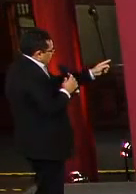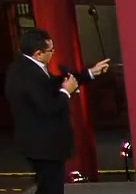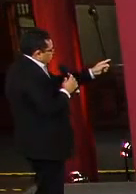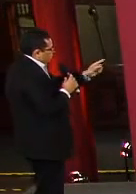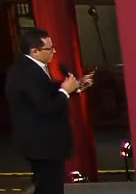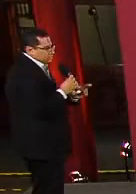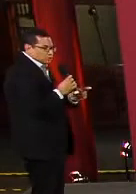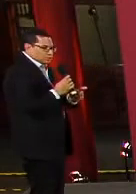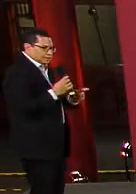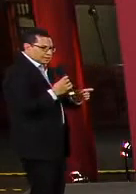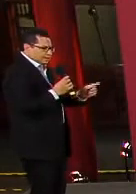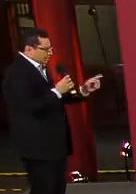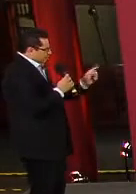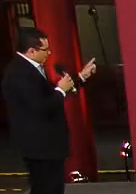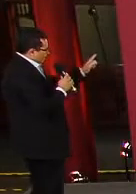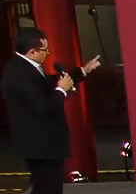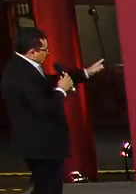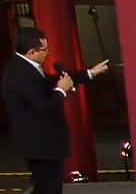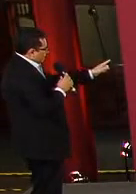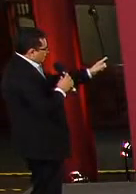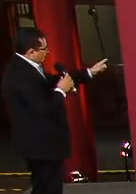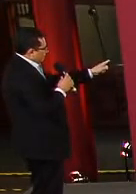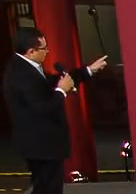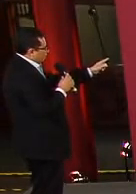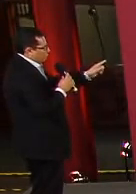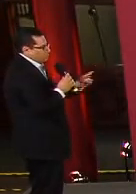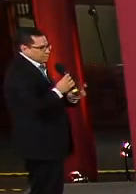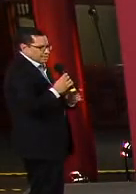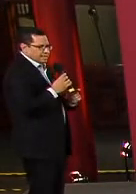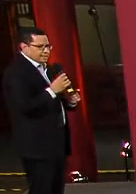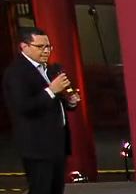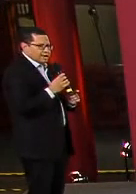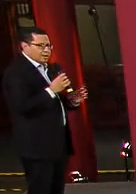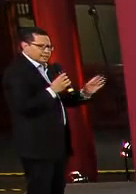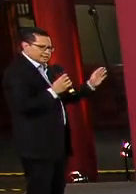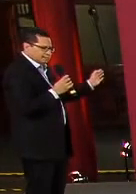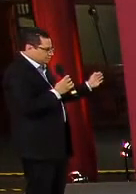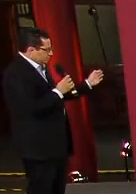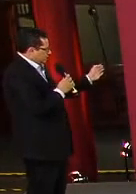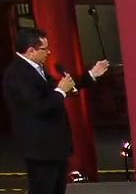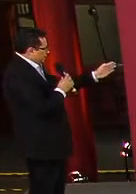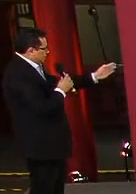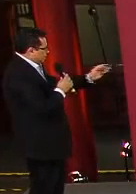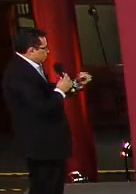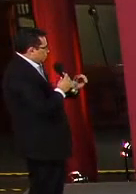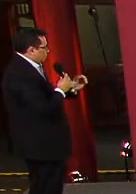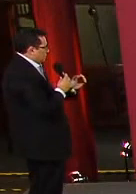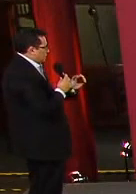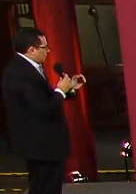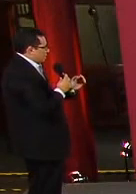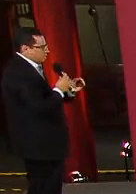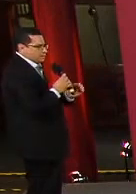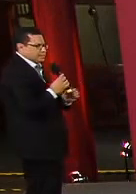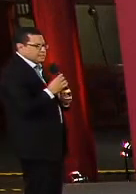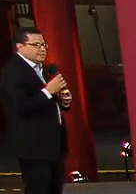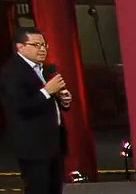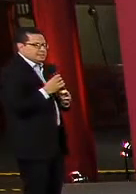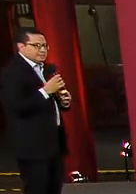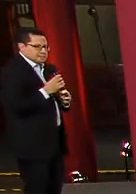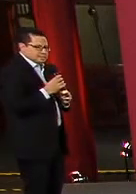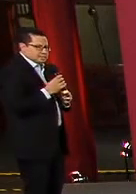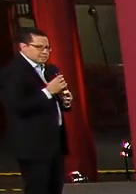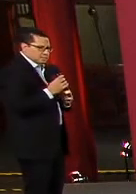es importante, si ustedes notan en la parte final de los grupos de edad, ahora tenemos desagregados los grupos de edad de mayores